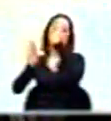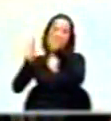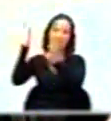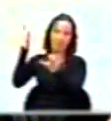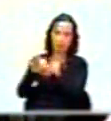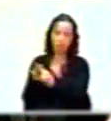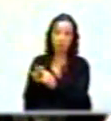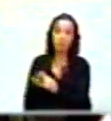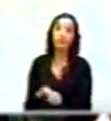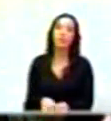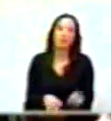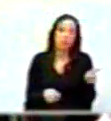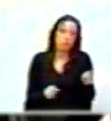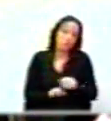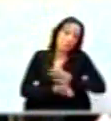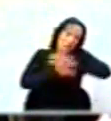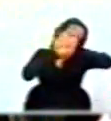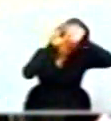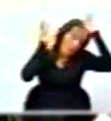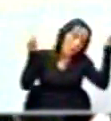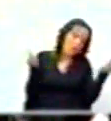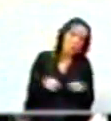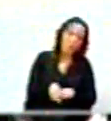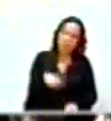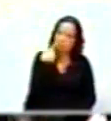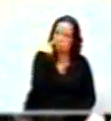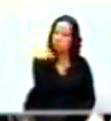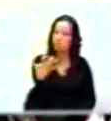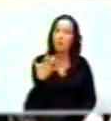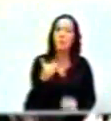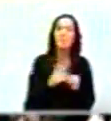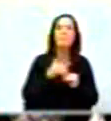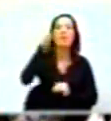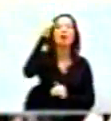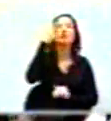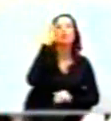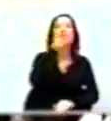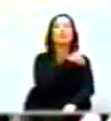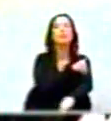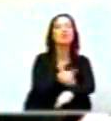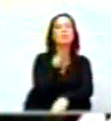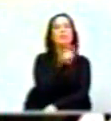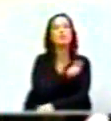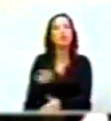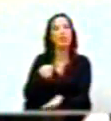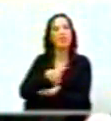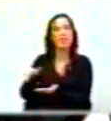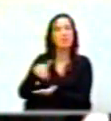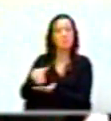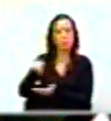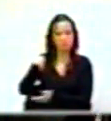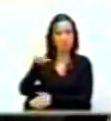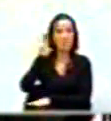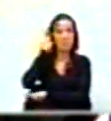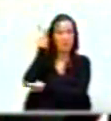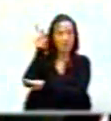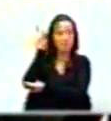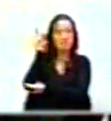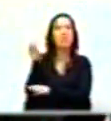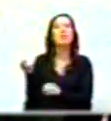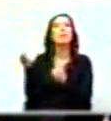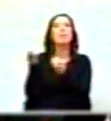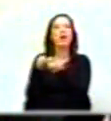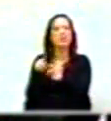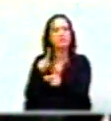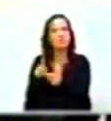Y esto desde luego es una afrenta para los más de 4 millones de desplazados que tiene este país y una afrenta